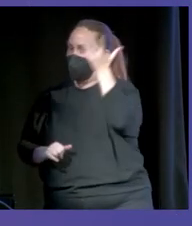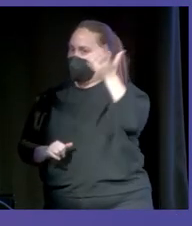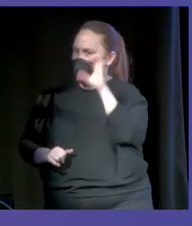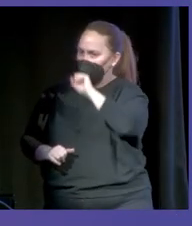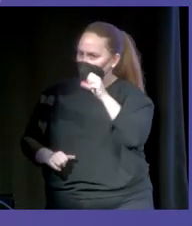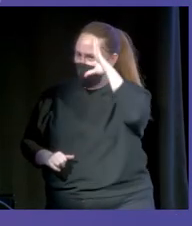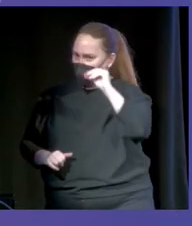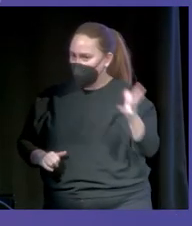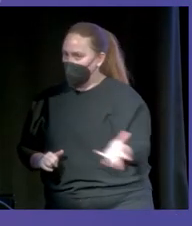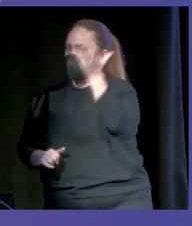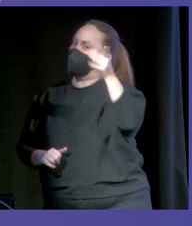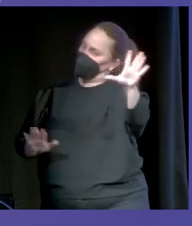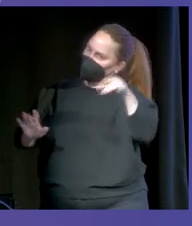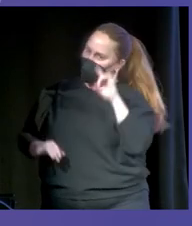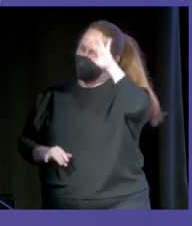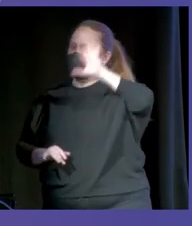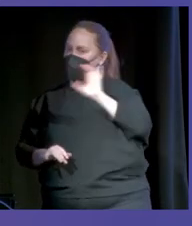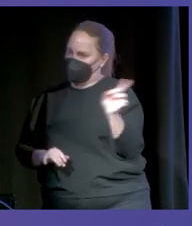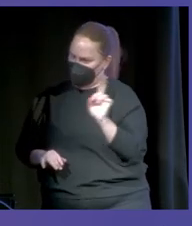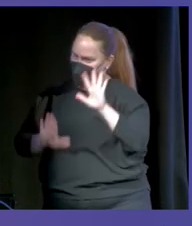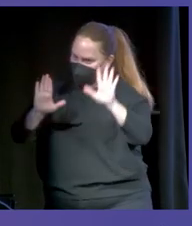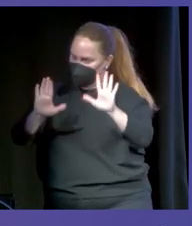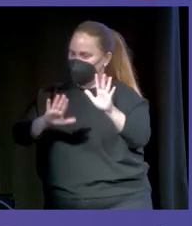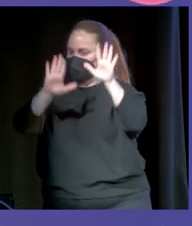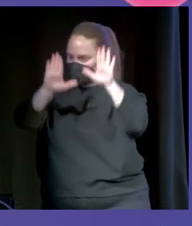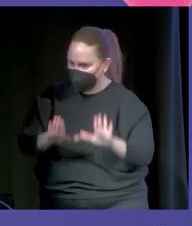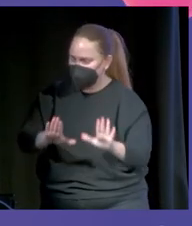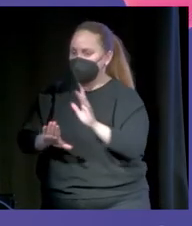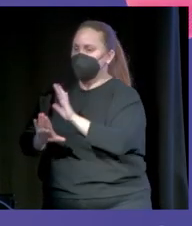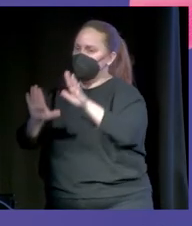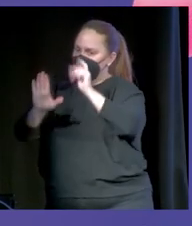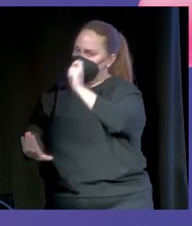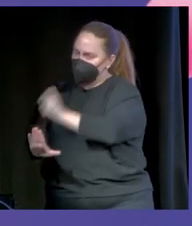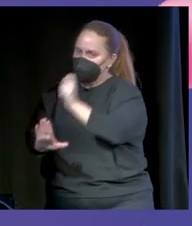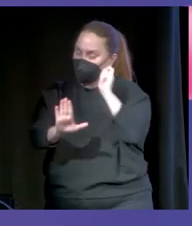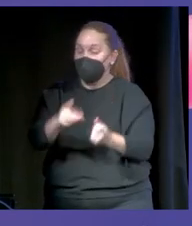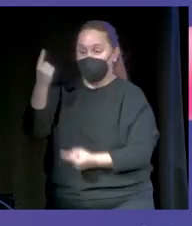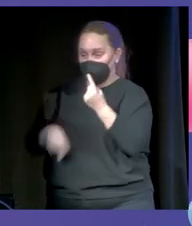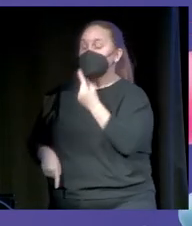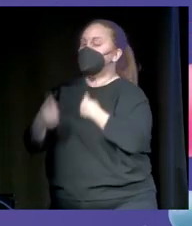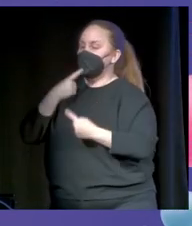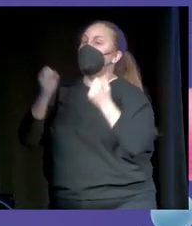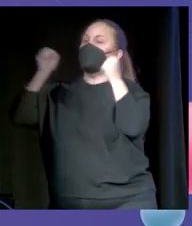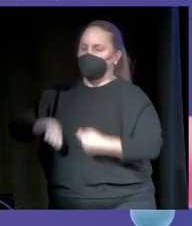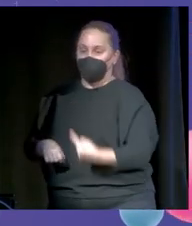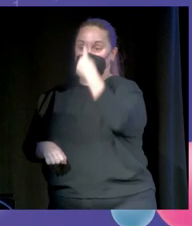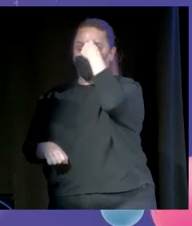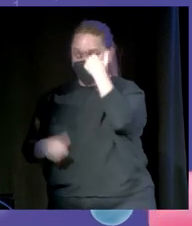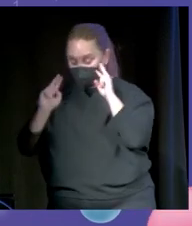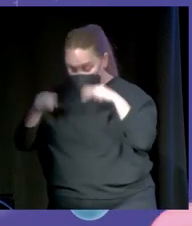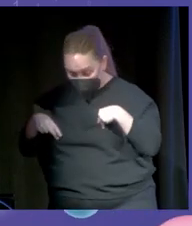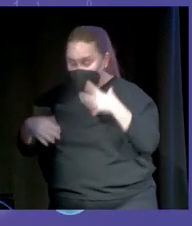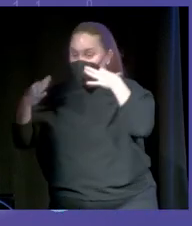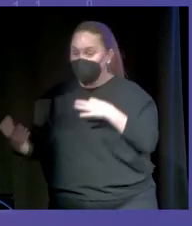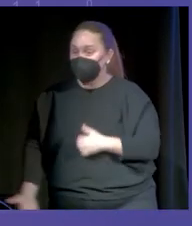ni tan listo, no te puto flipes. Y es que al final viene muy bien que te digan no te puto flipes de vez en cuando para que recuerdes una cosa, que tú en realidad